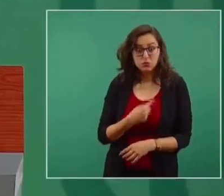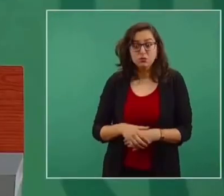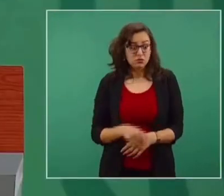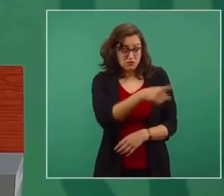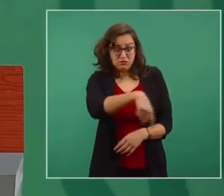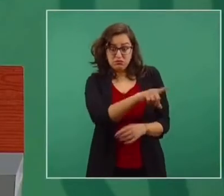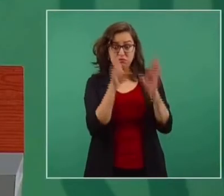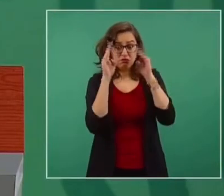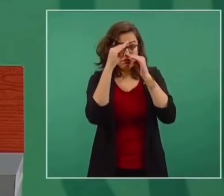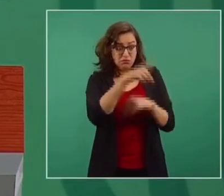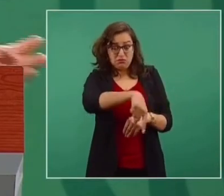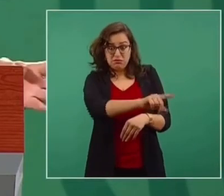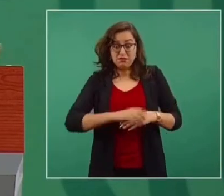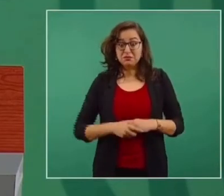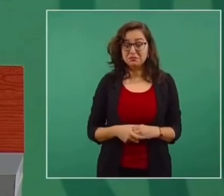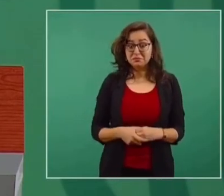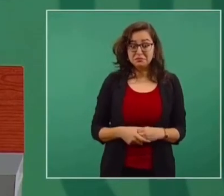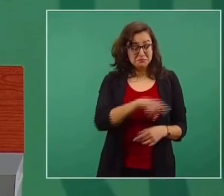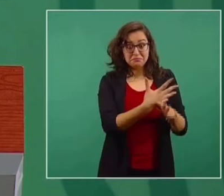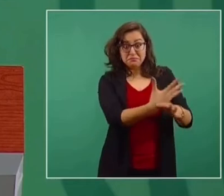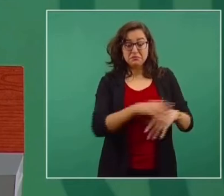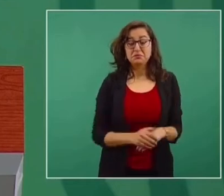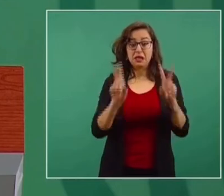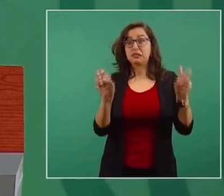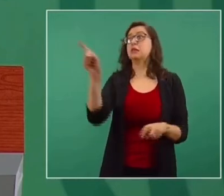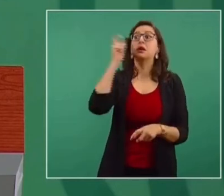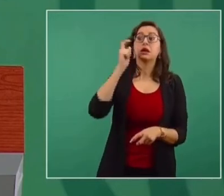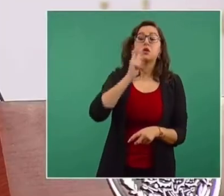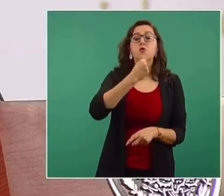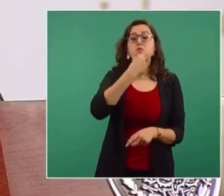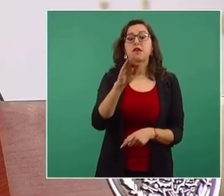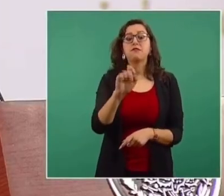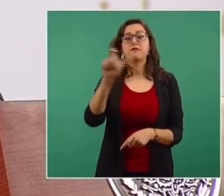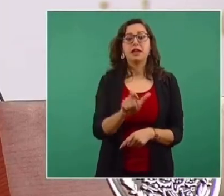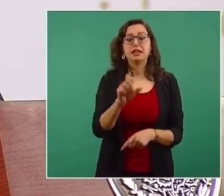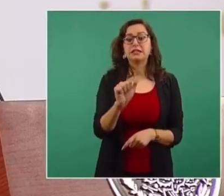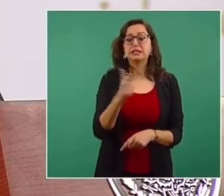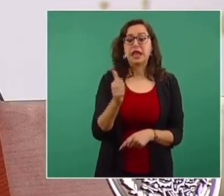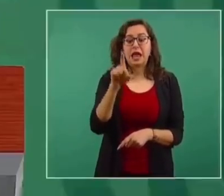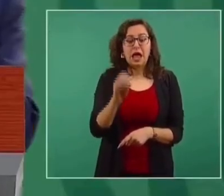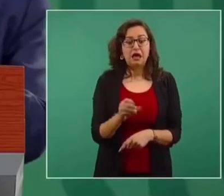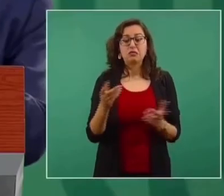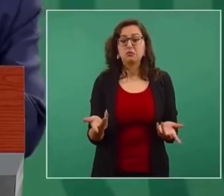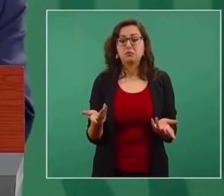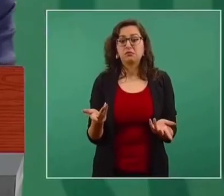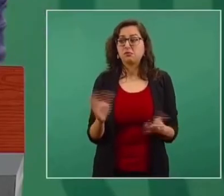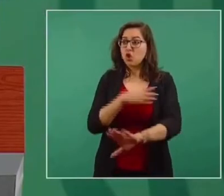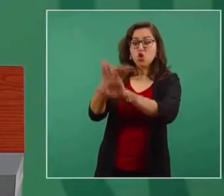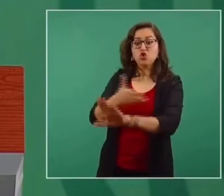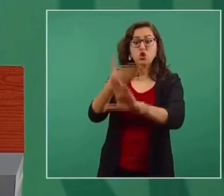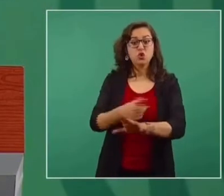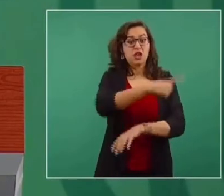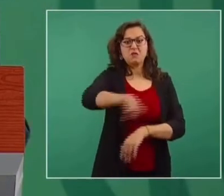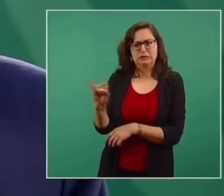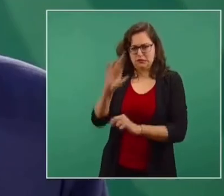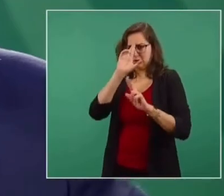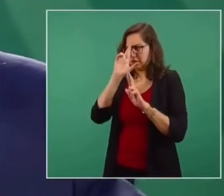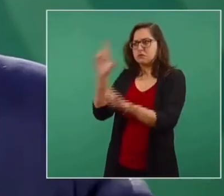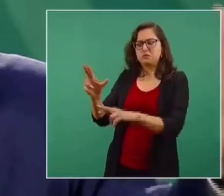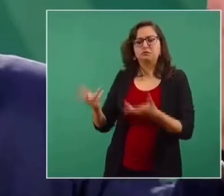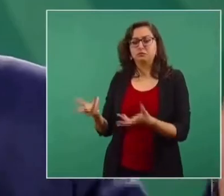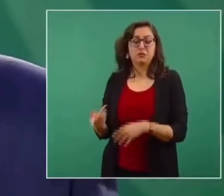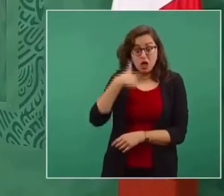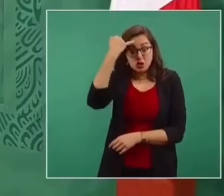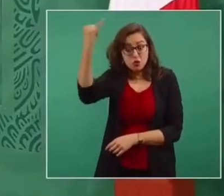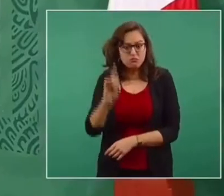es con el conservadurismo. En este asunto de Félix Salgado Macedonio, ¿quiénes salen a manifestarse? Las